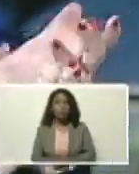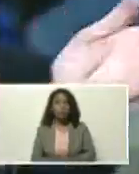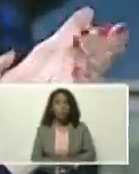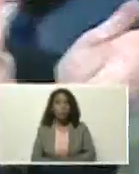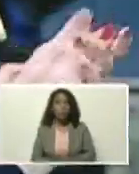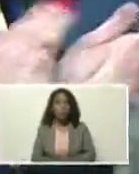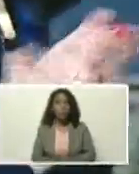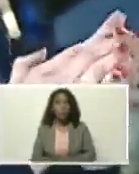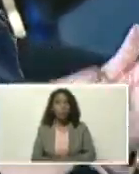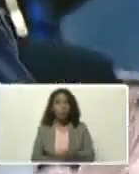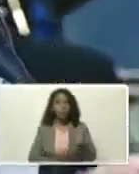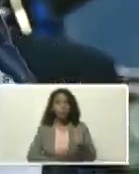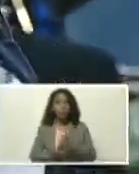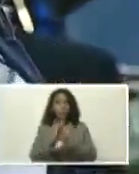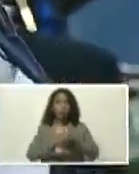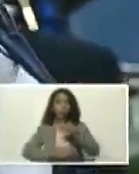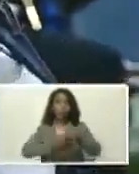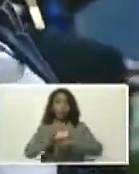elevar,